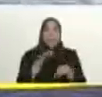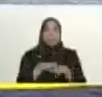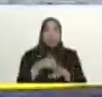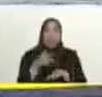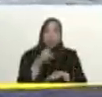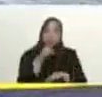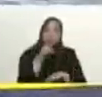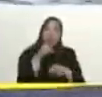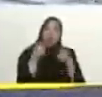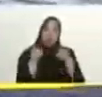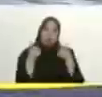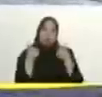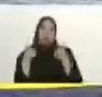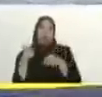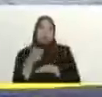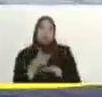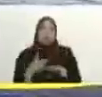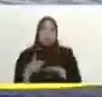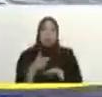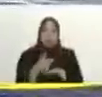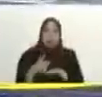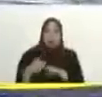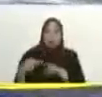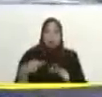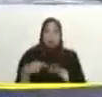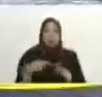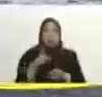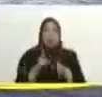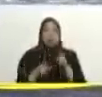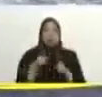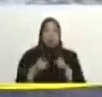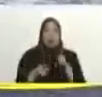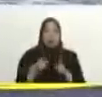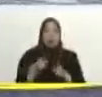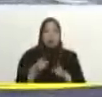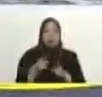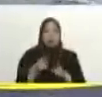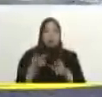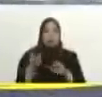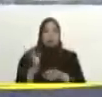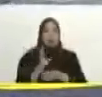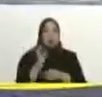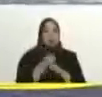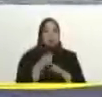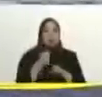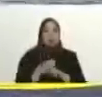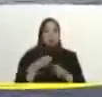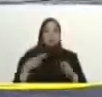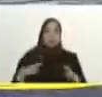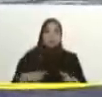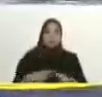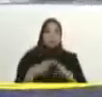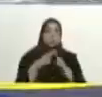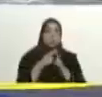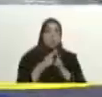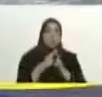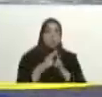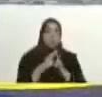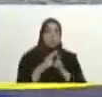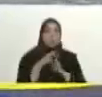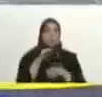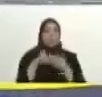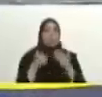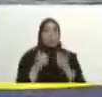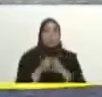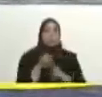efectivamente el río Torbe está tocando algunos espacios de carácter donde se encuentran las zonas urbanas y en el caso por